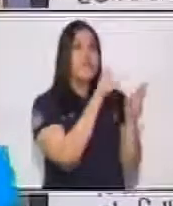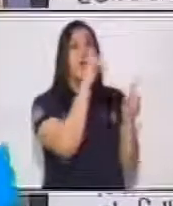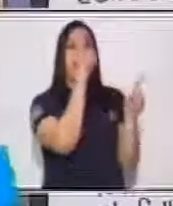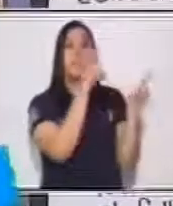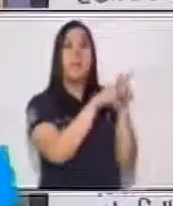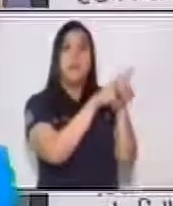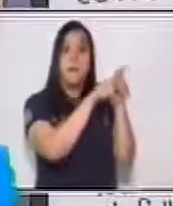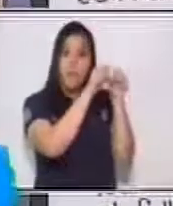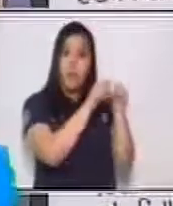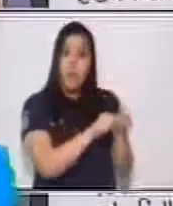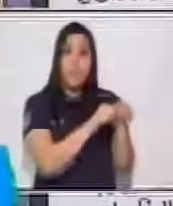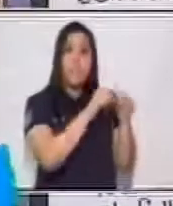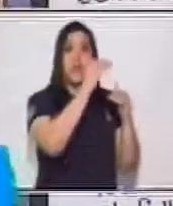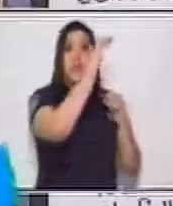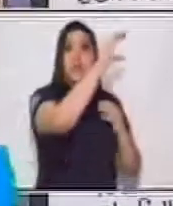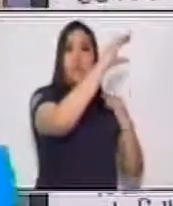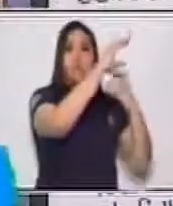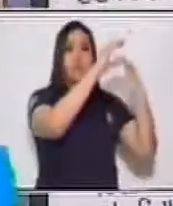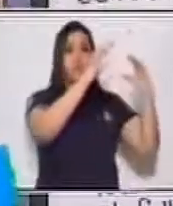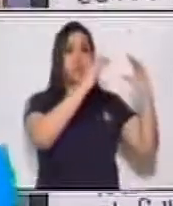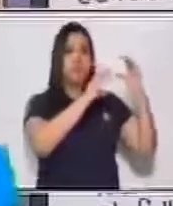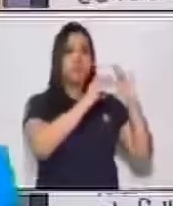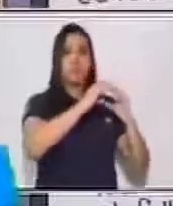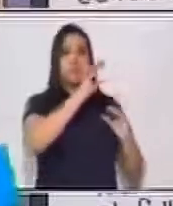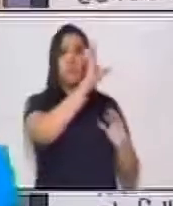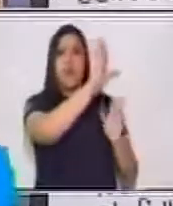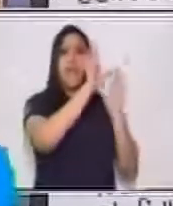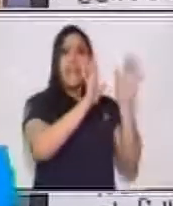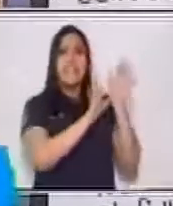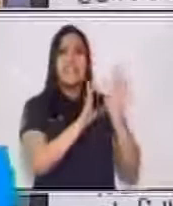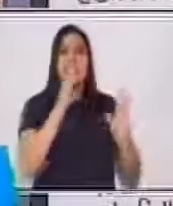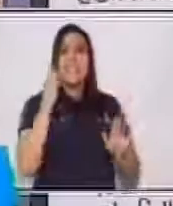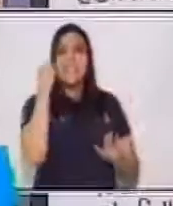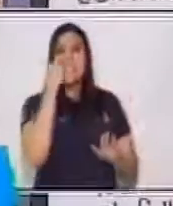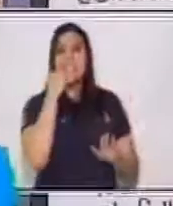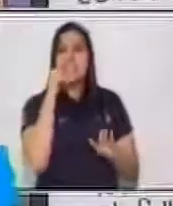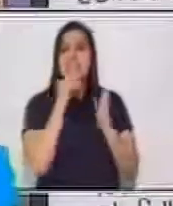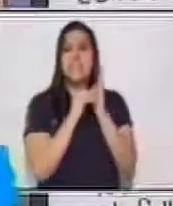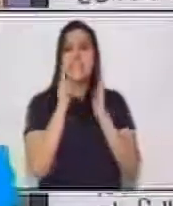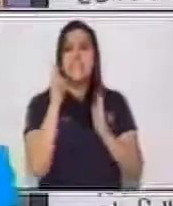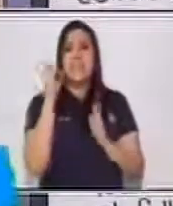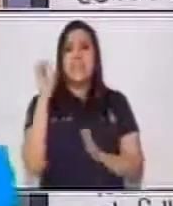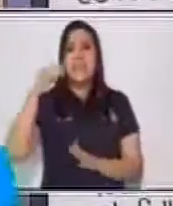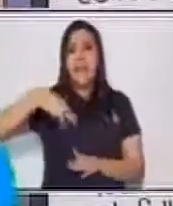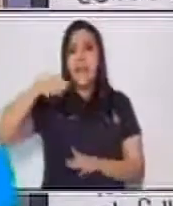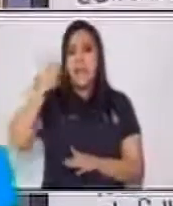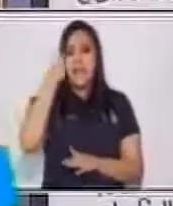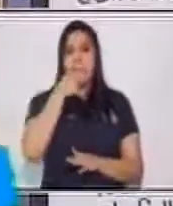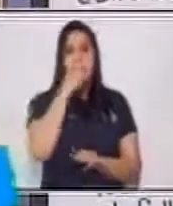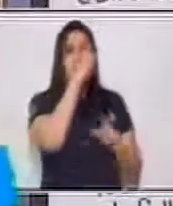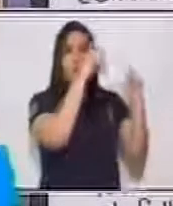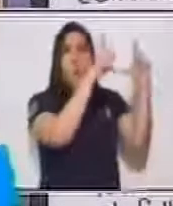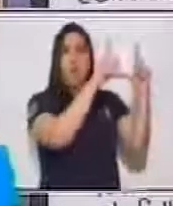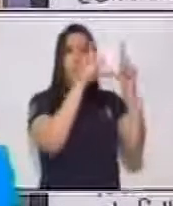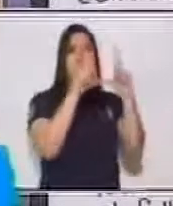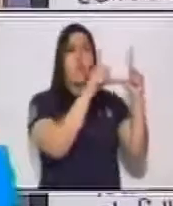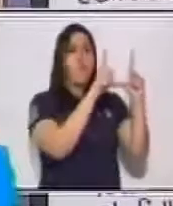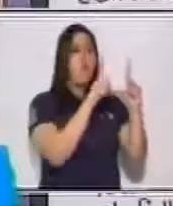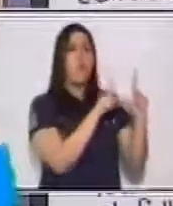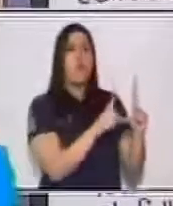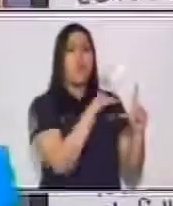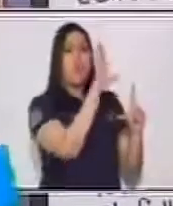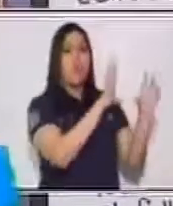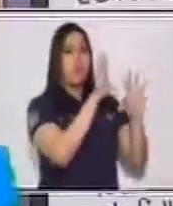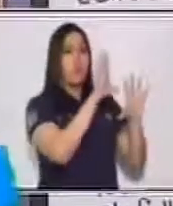ser esquematizada. Es decir, que podemos utilizar algún cuadro sin óptico o algún organizador gráfico